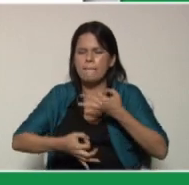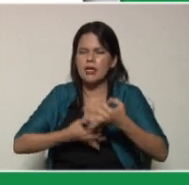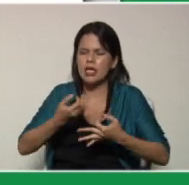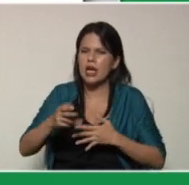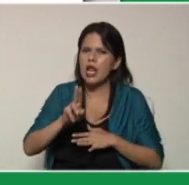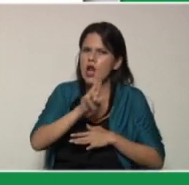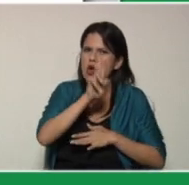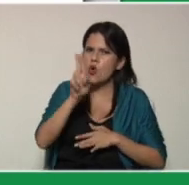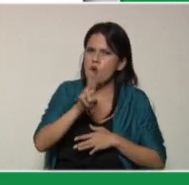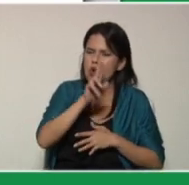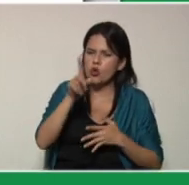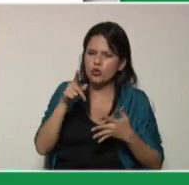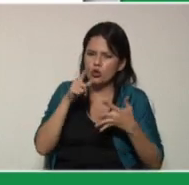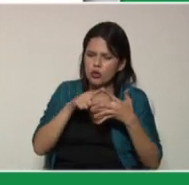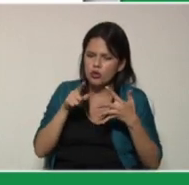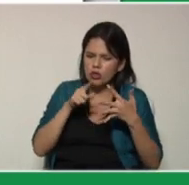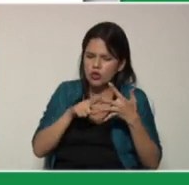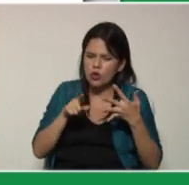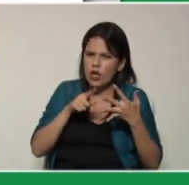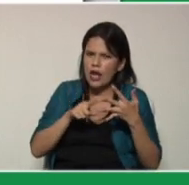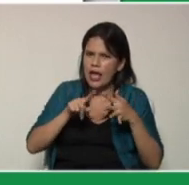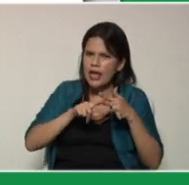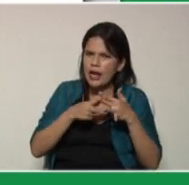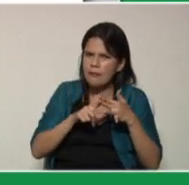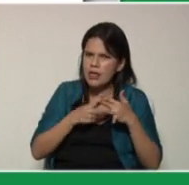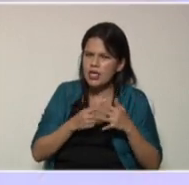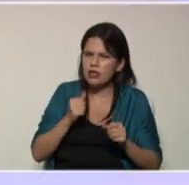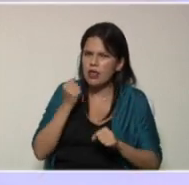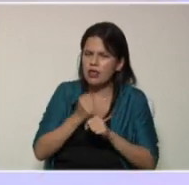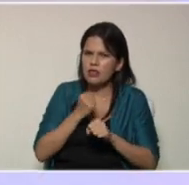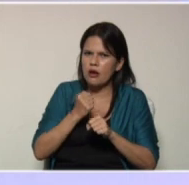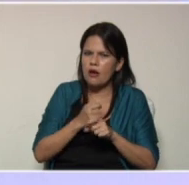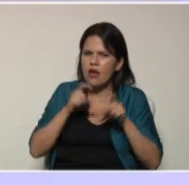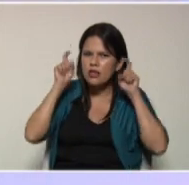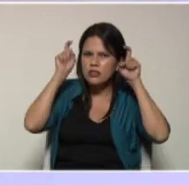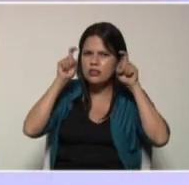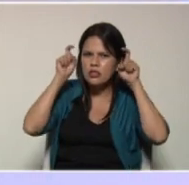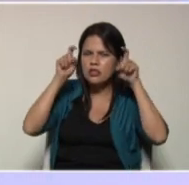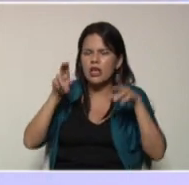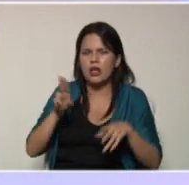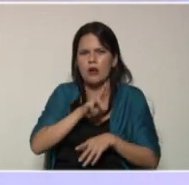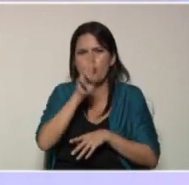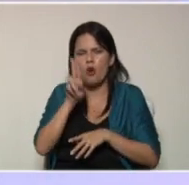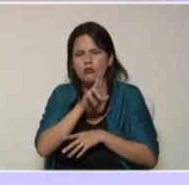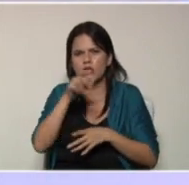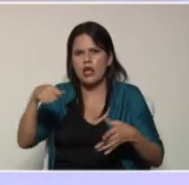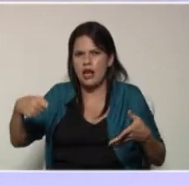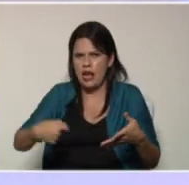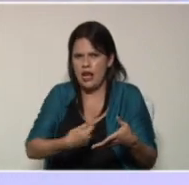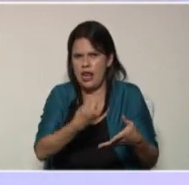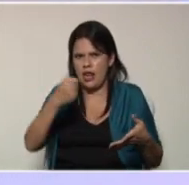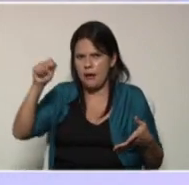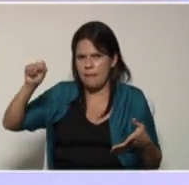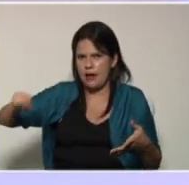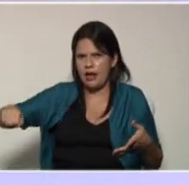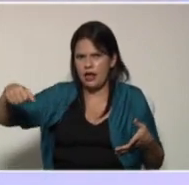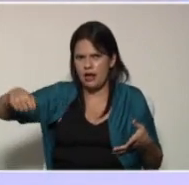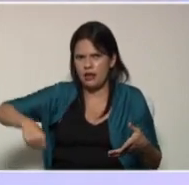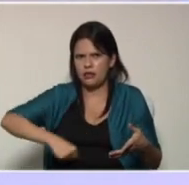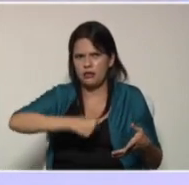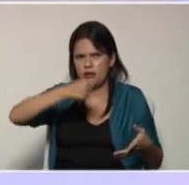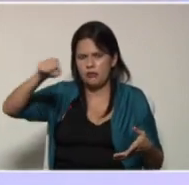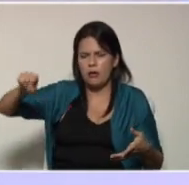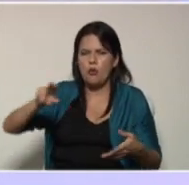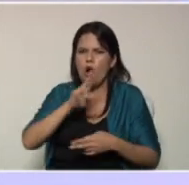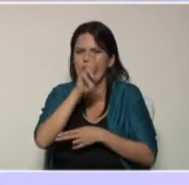uso adecuado de cada una de esas herramientas de trabajo enseñarles que vamos a utilizar la pala vamos a utilizar alguna